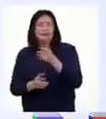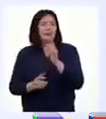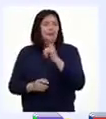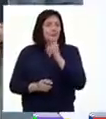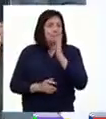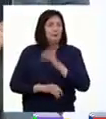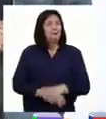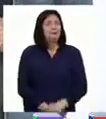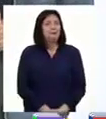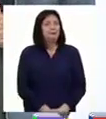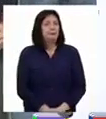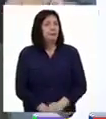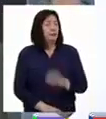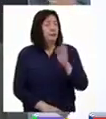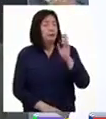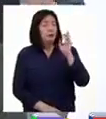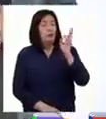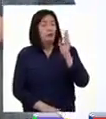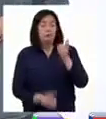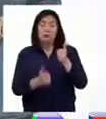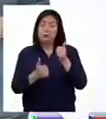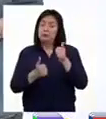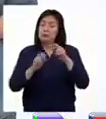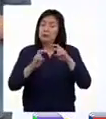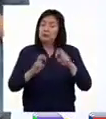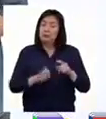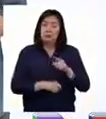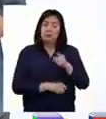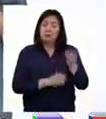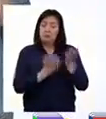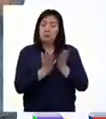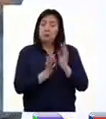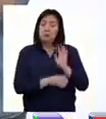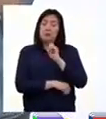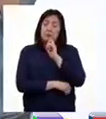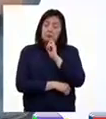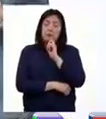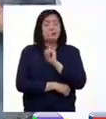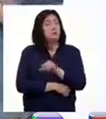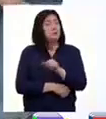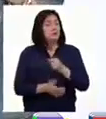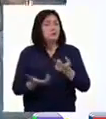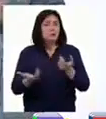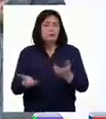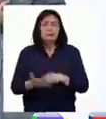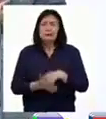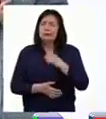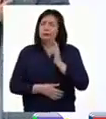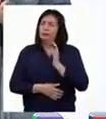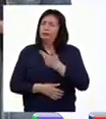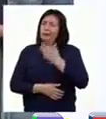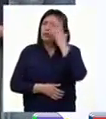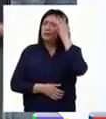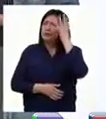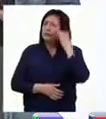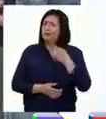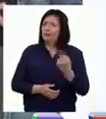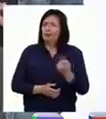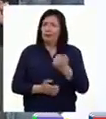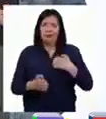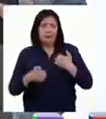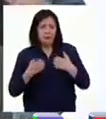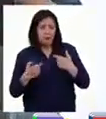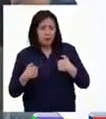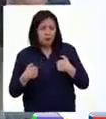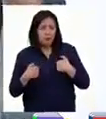padres. Profesora, qué buen análisis hicieron sus estudiantes. Me doy cuenta de que nuestras experiencias no solo nos producen